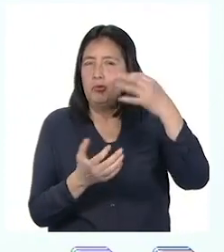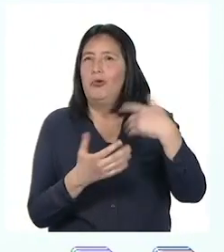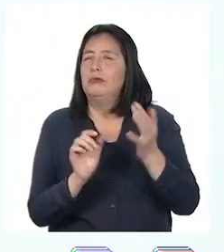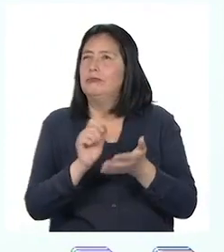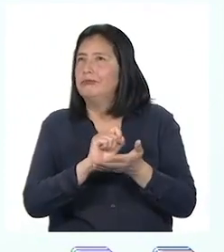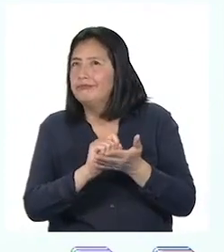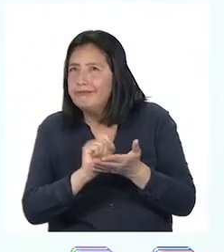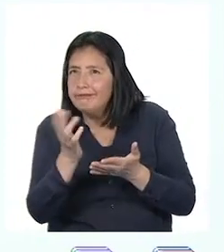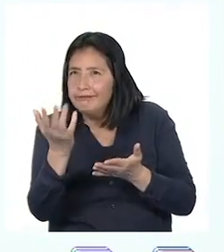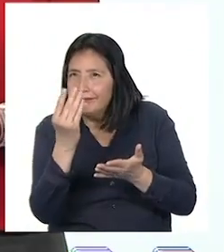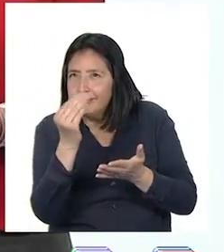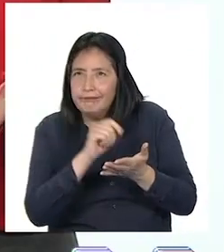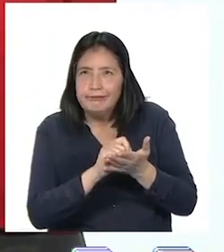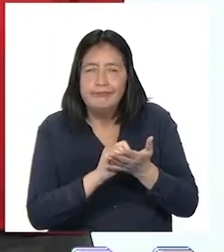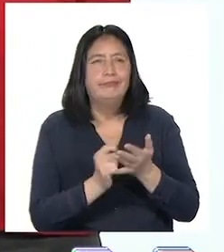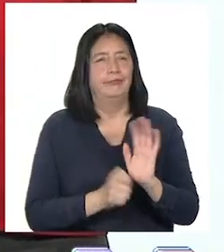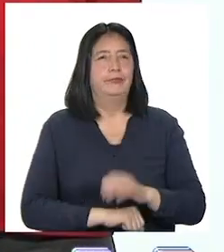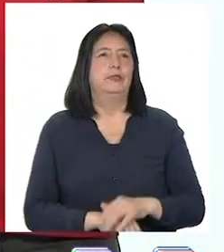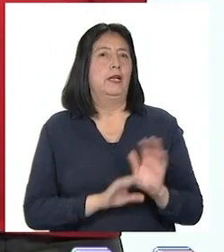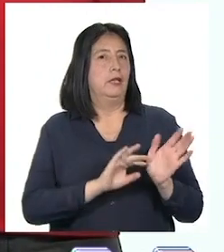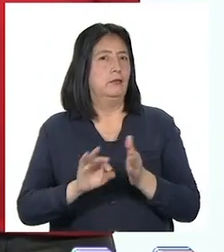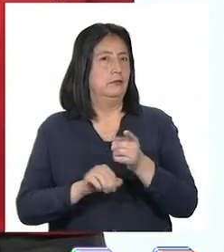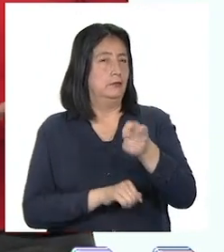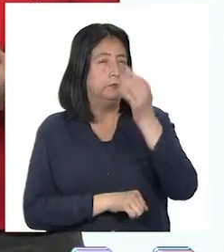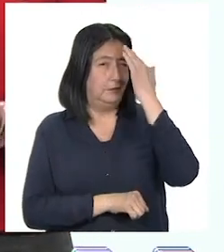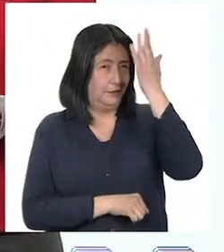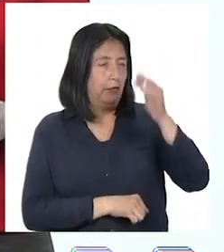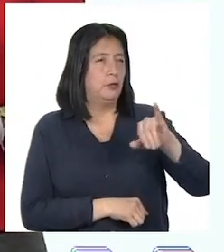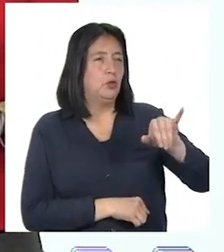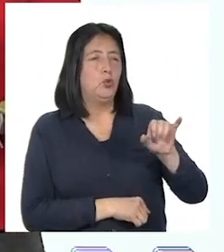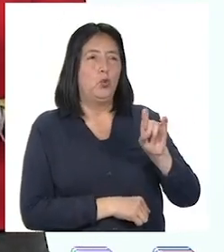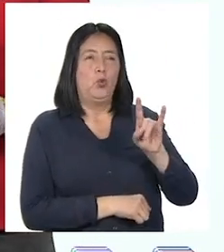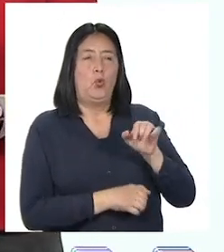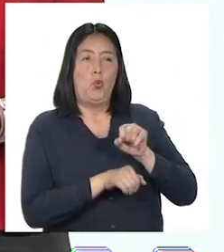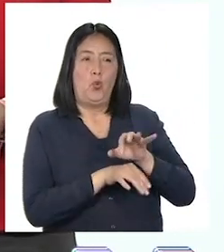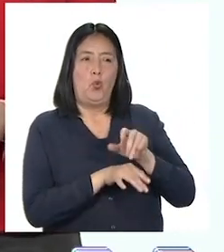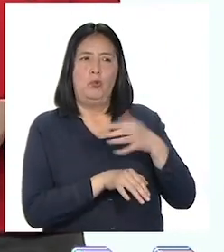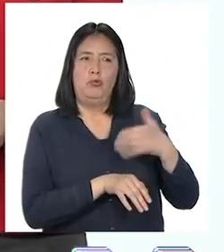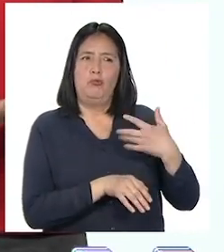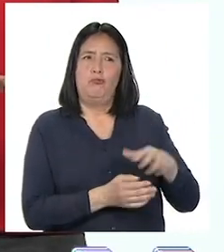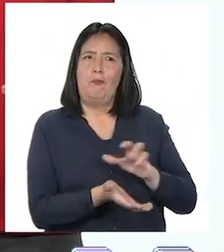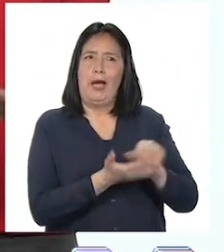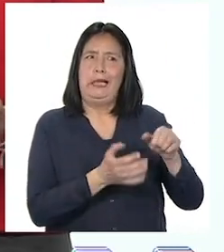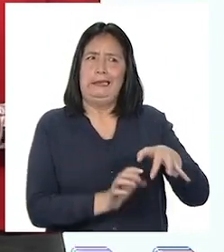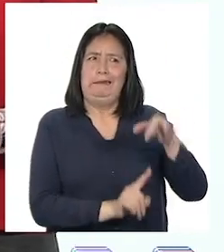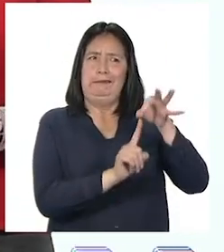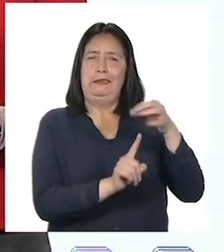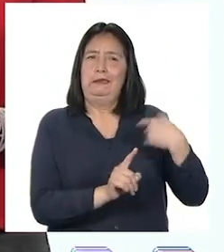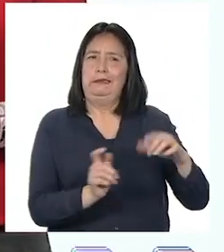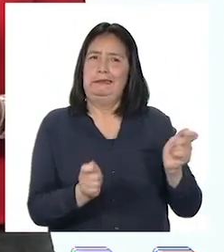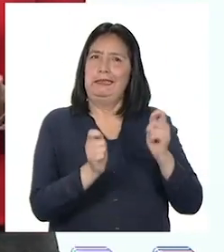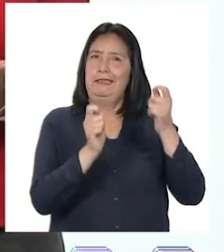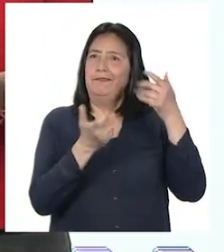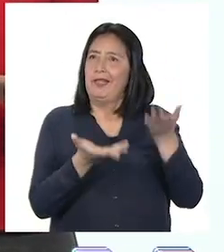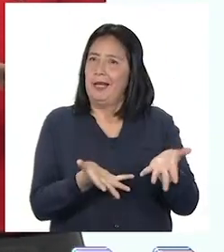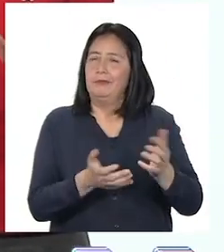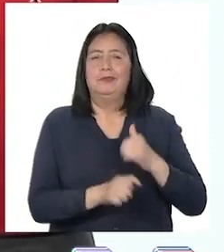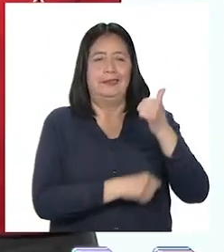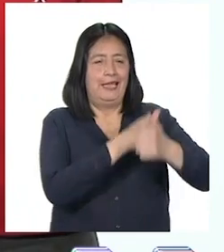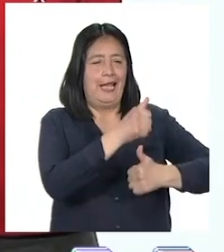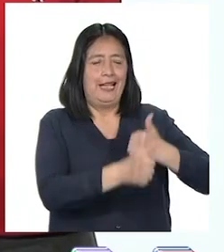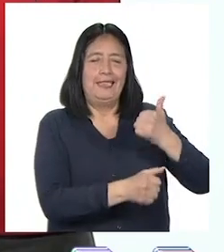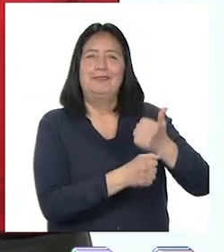de papel para tomar apuntes. Como saben, julio es un mes muy especial para nuestro país, ya que celebramos en él el